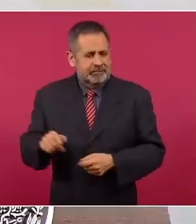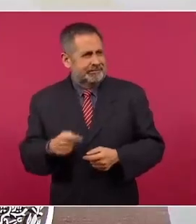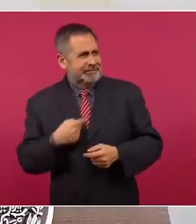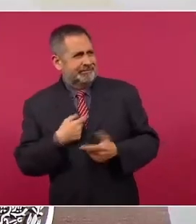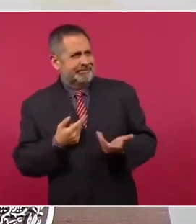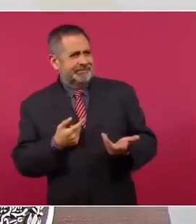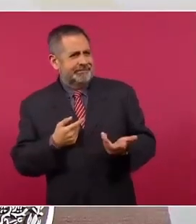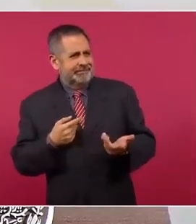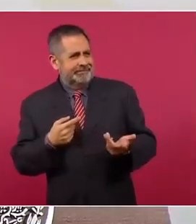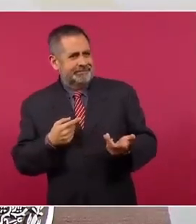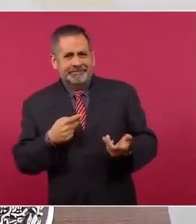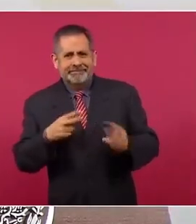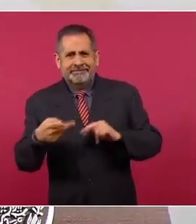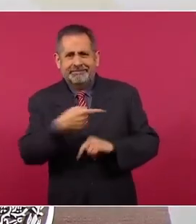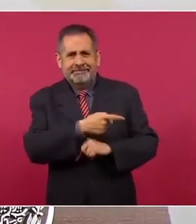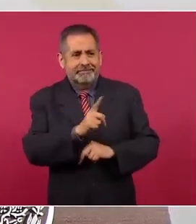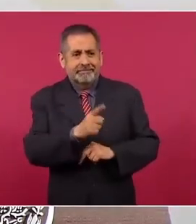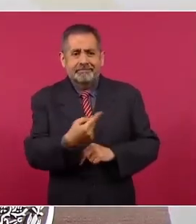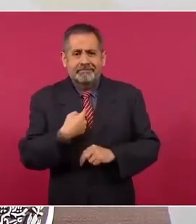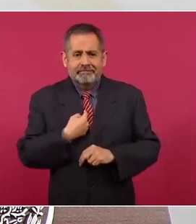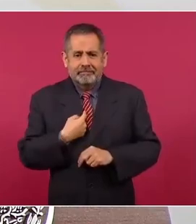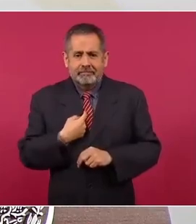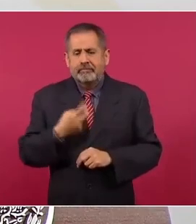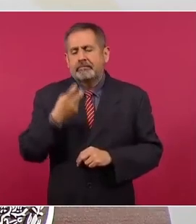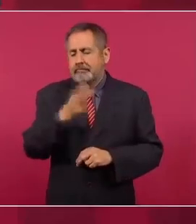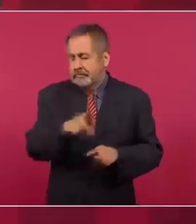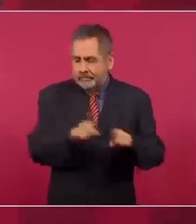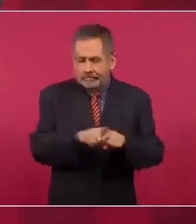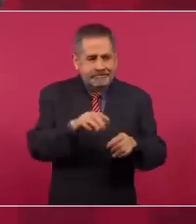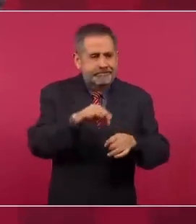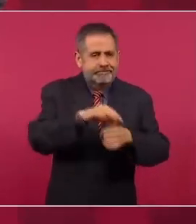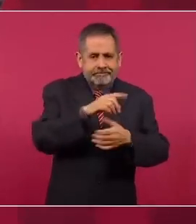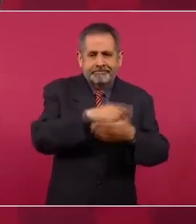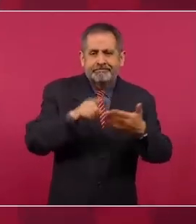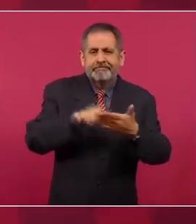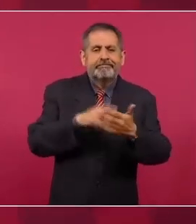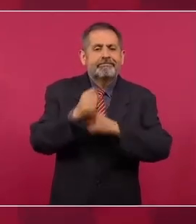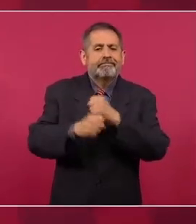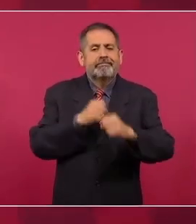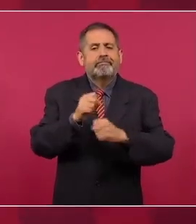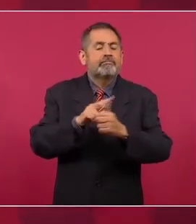Así está la elección del 12.